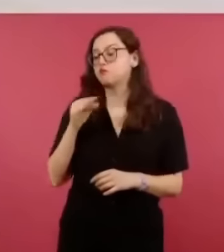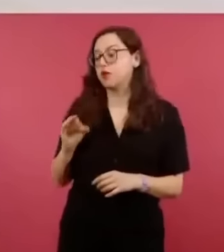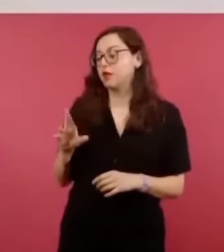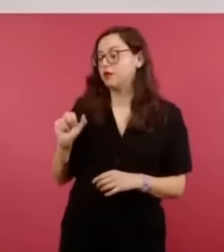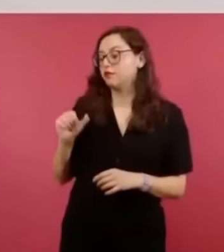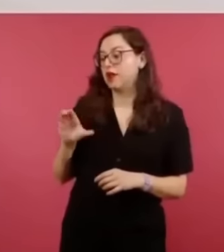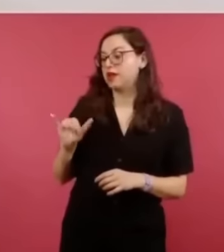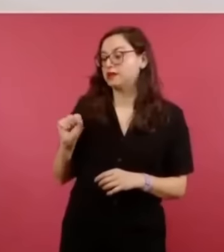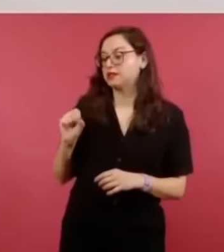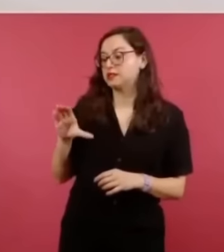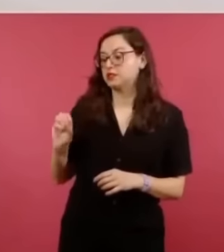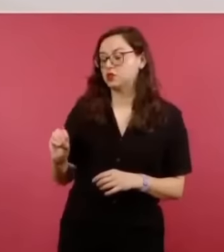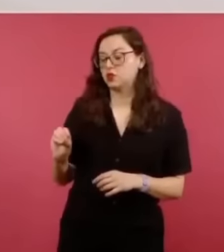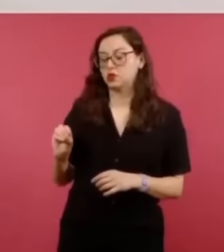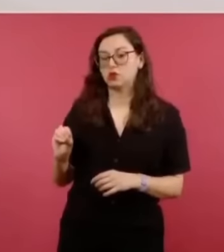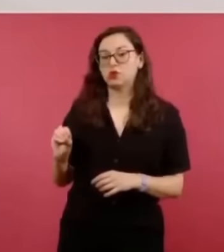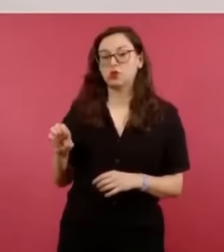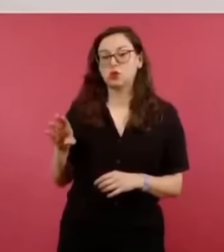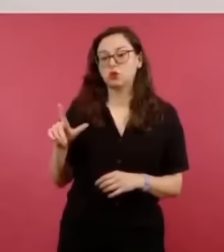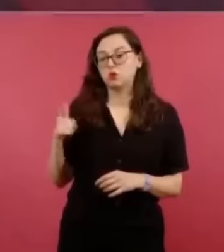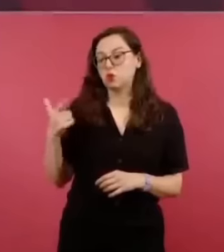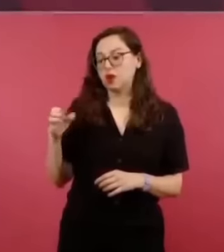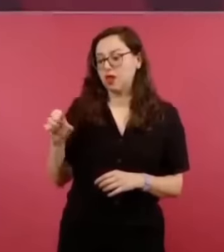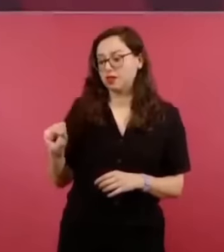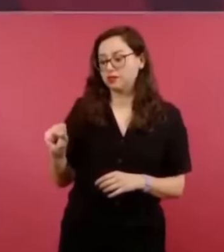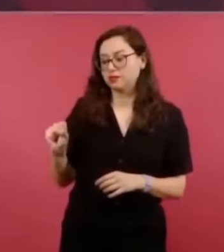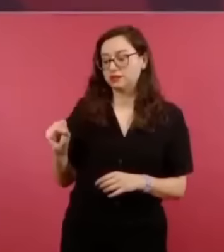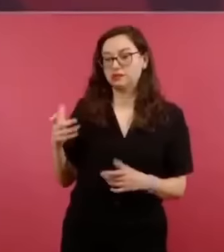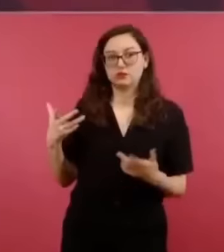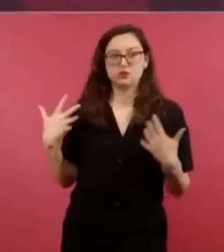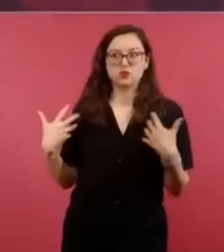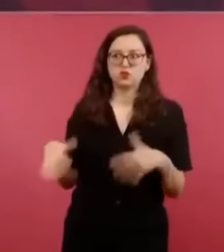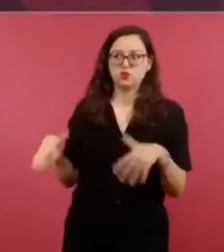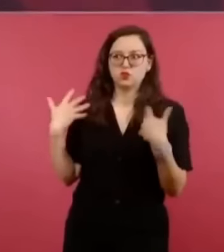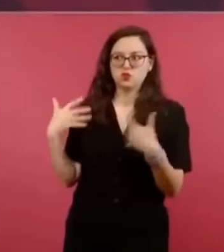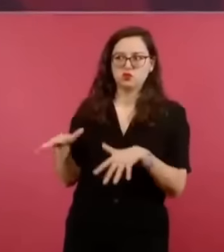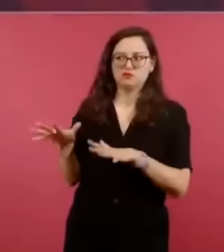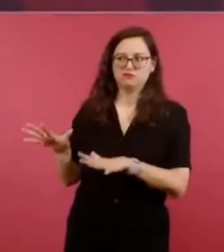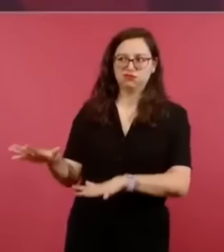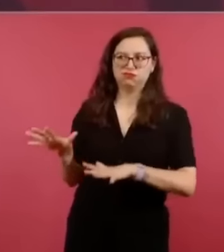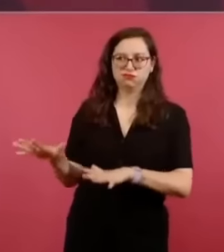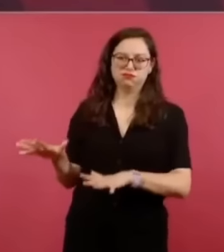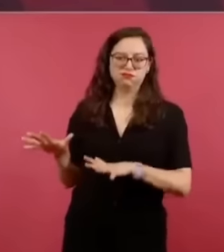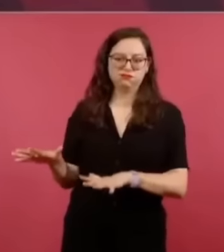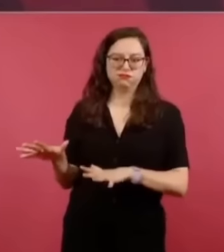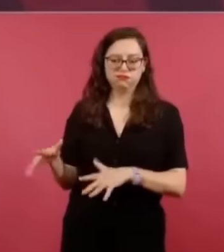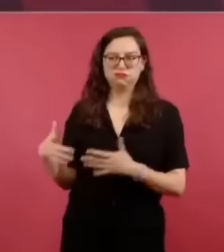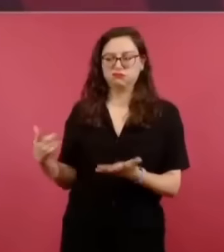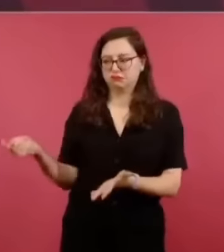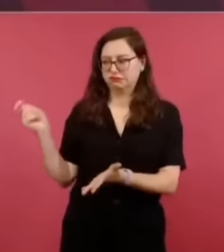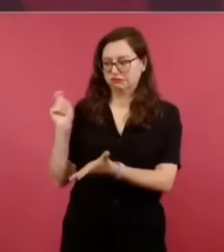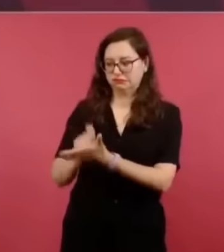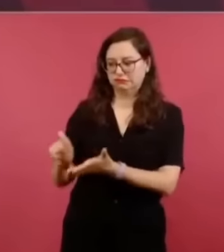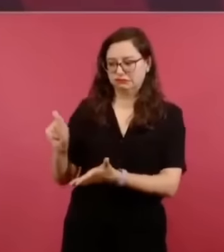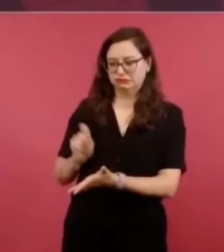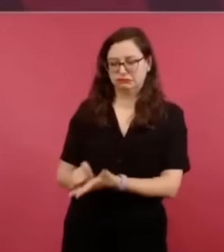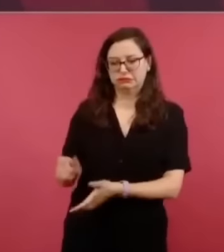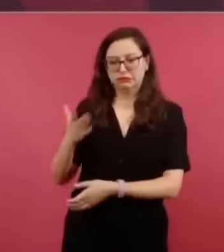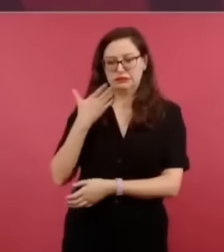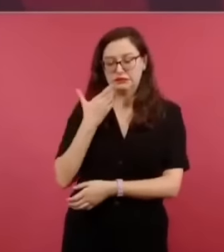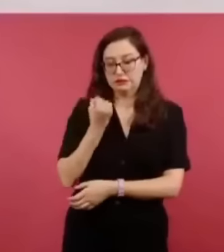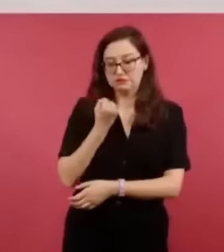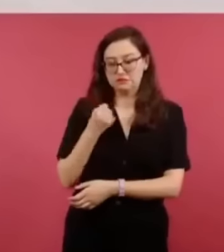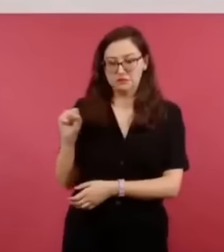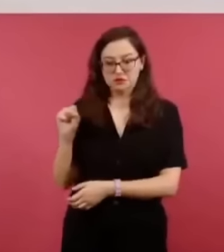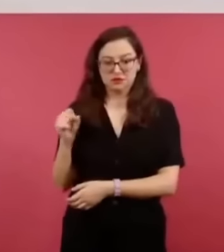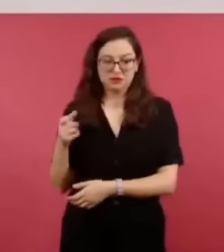y era preciso, decía